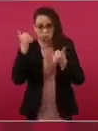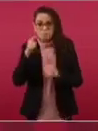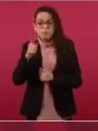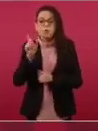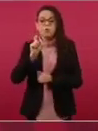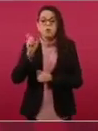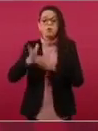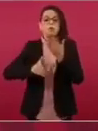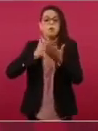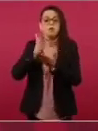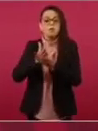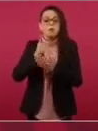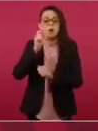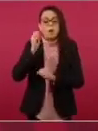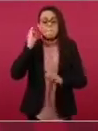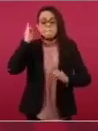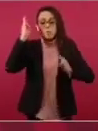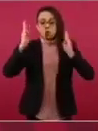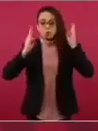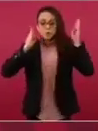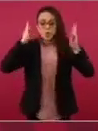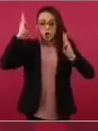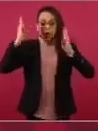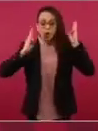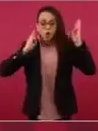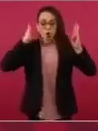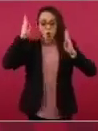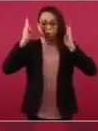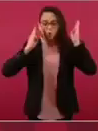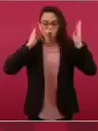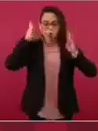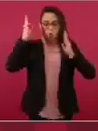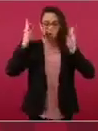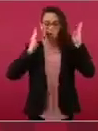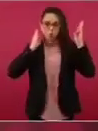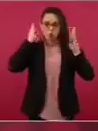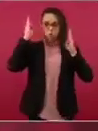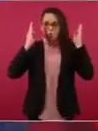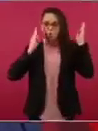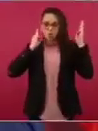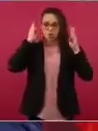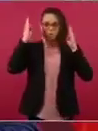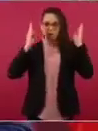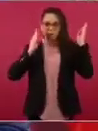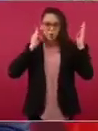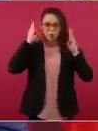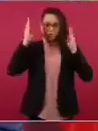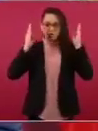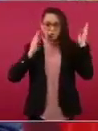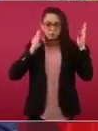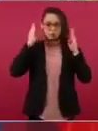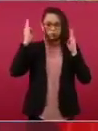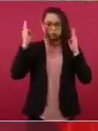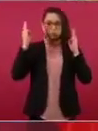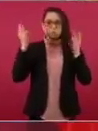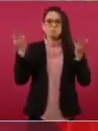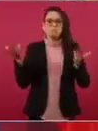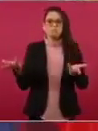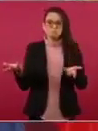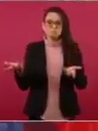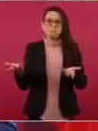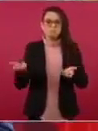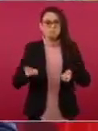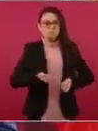y avientan ahí pintura